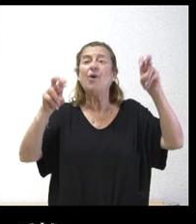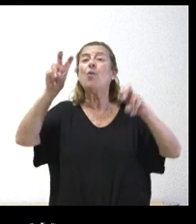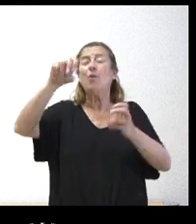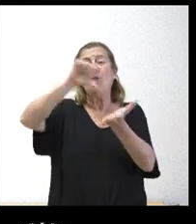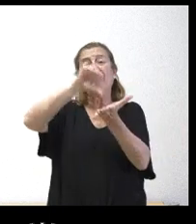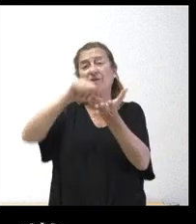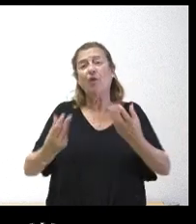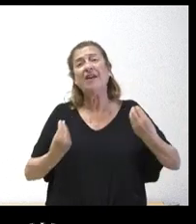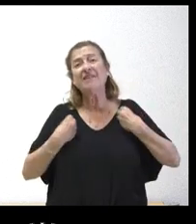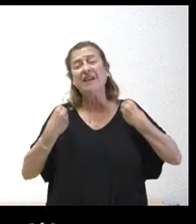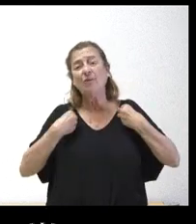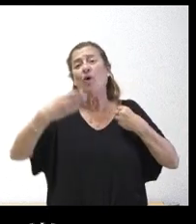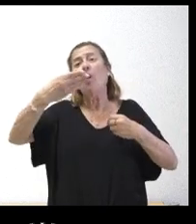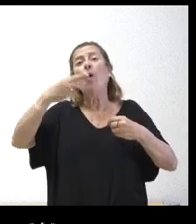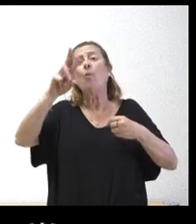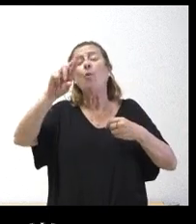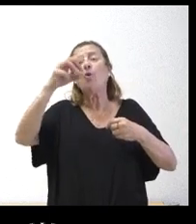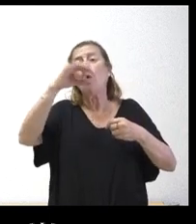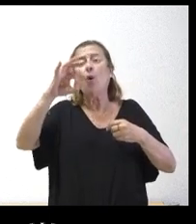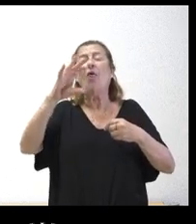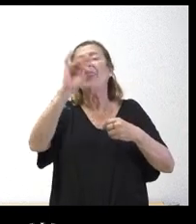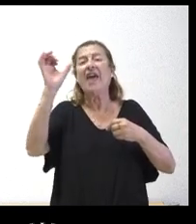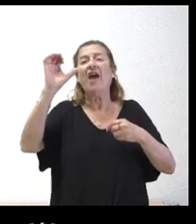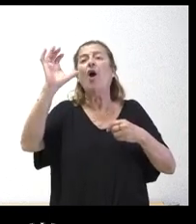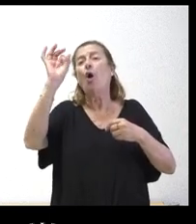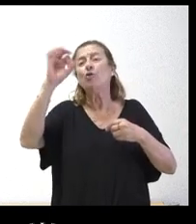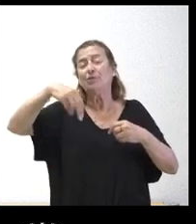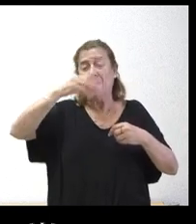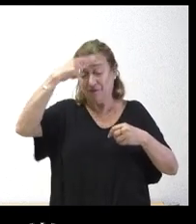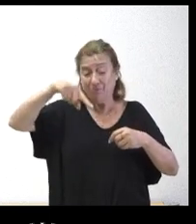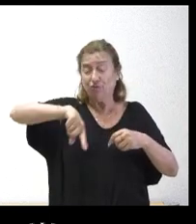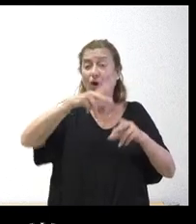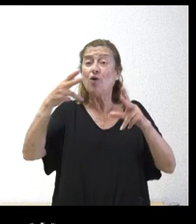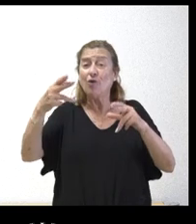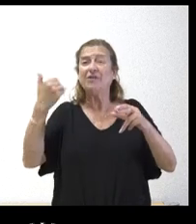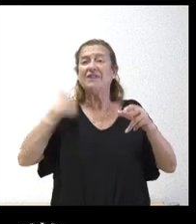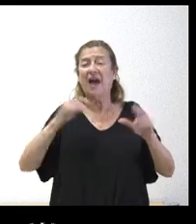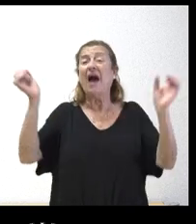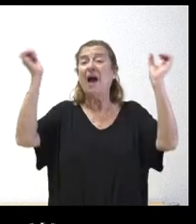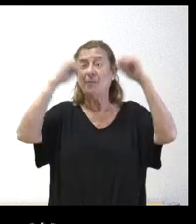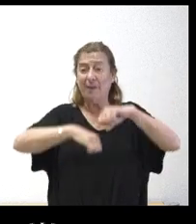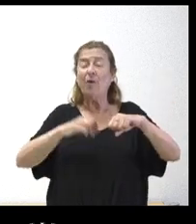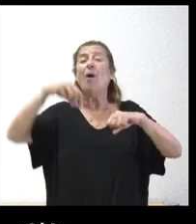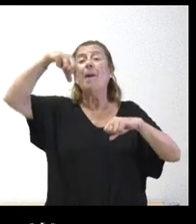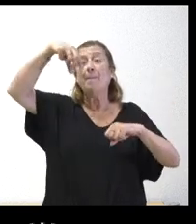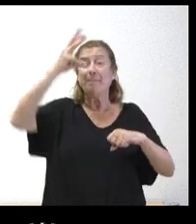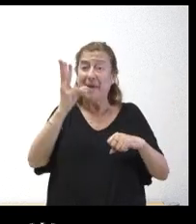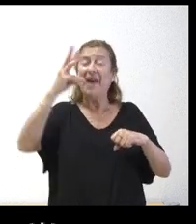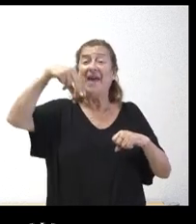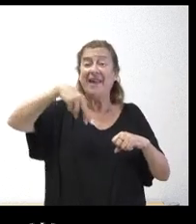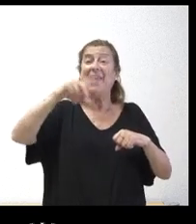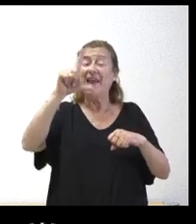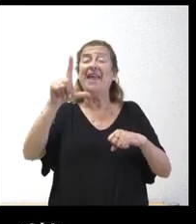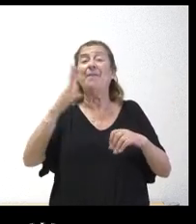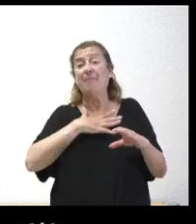del Burgo de Osma porque sabemos que las cortes acaban de aprobar una PNL de Soria ya para agilizar su construcción